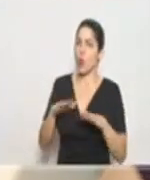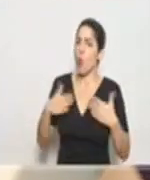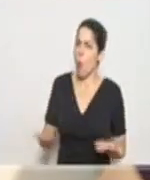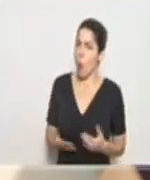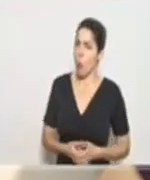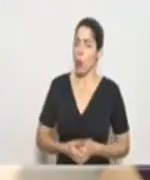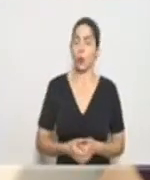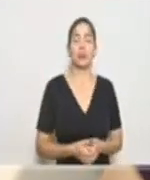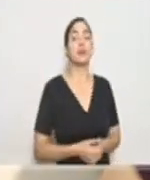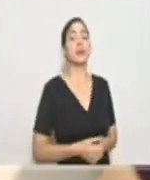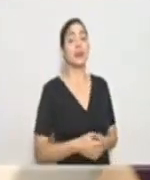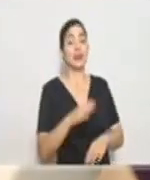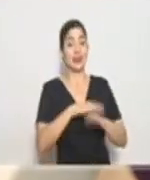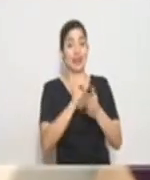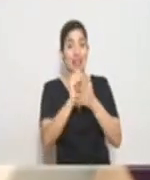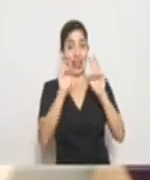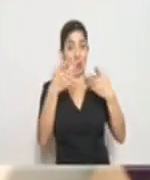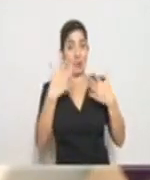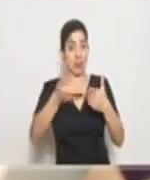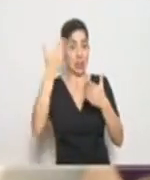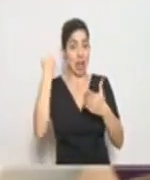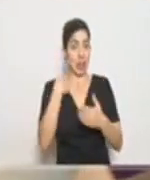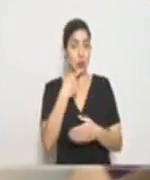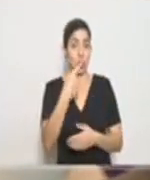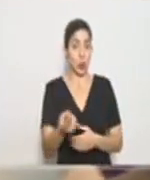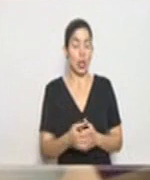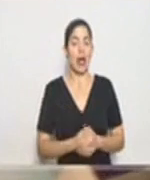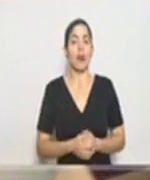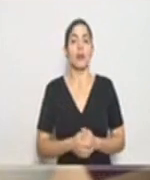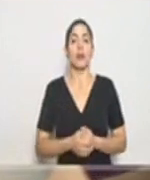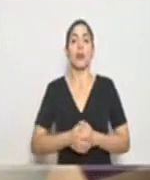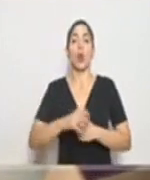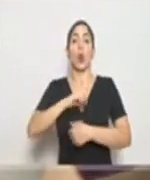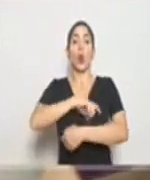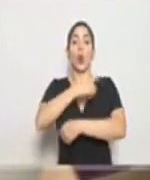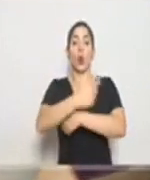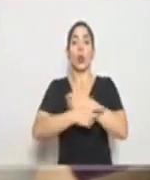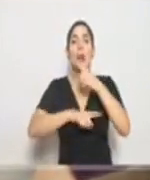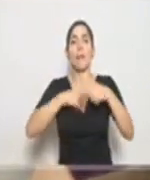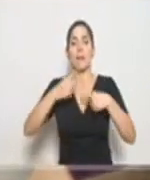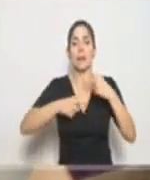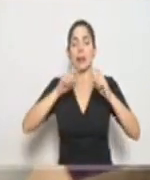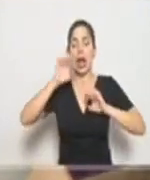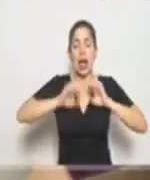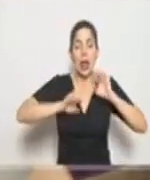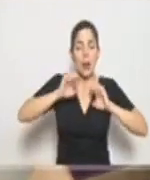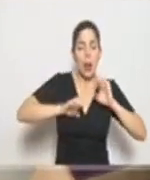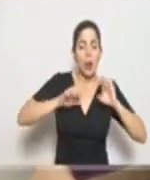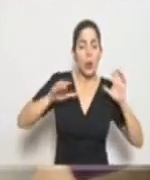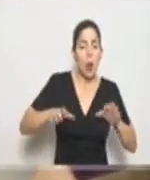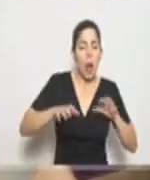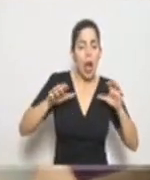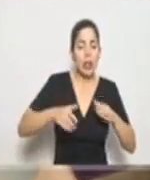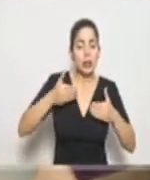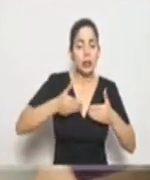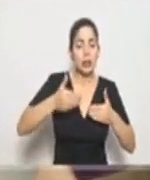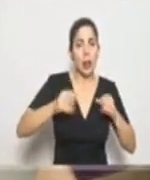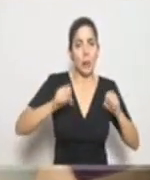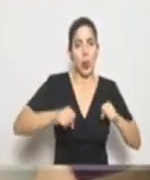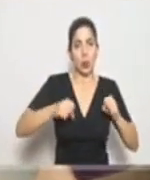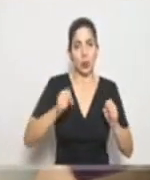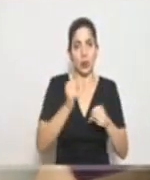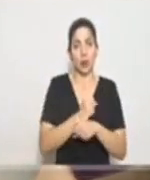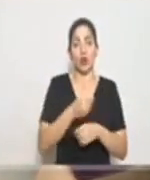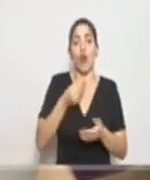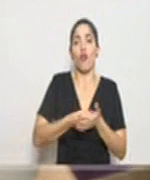bueno en ese sentido como lo mencioné anteriormente la junta está evaluando diferentes acciones que se pueden tomar a través